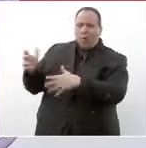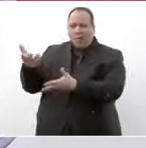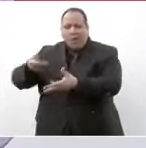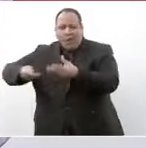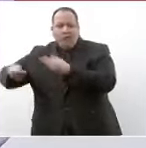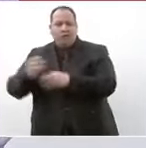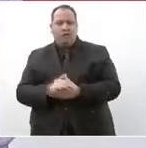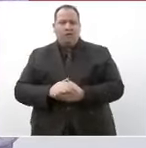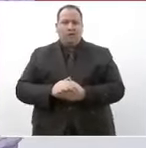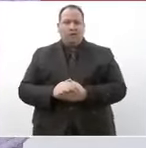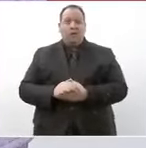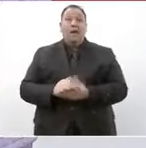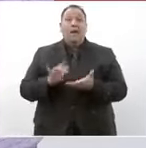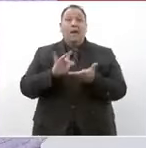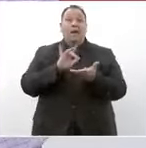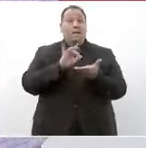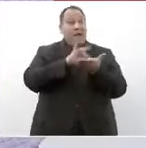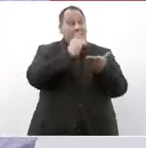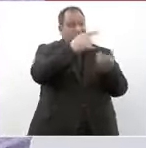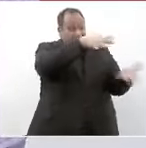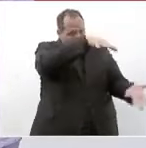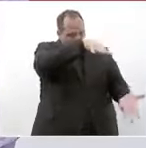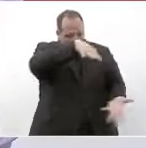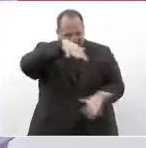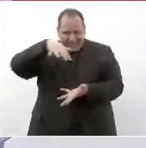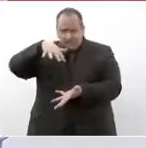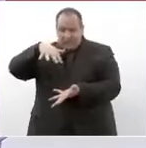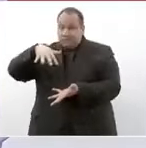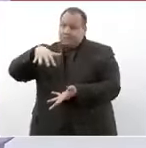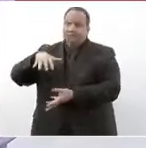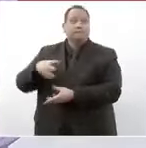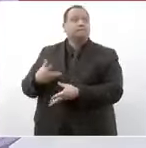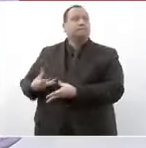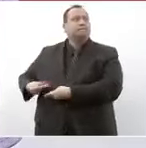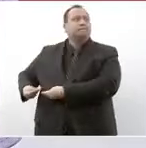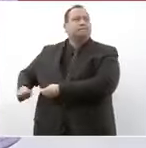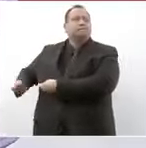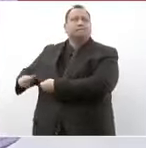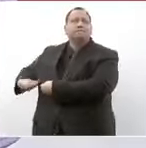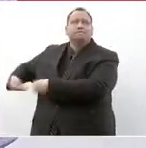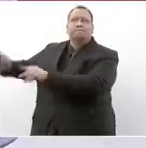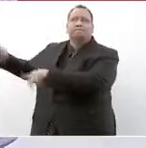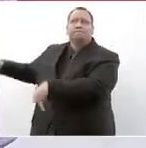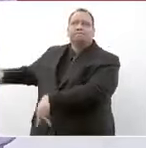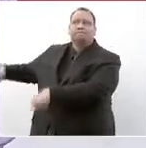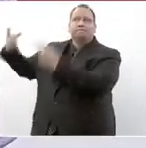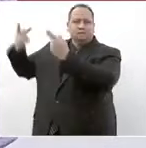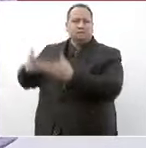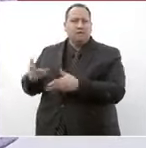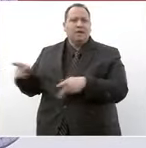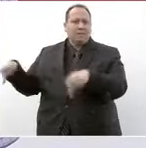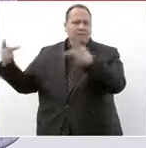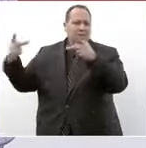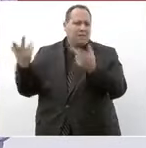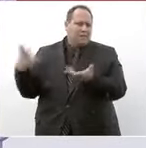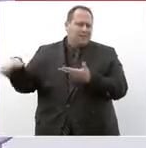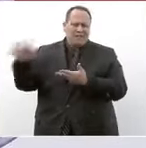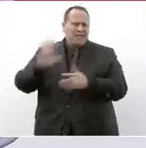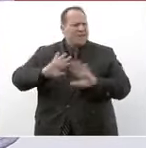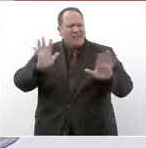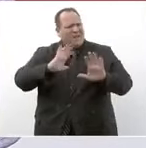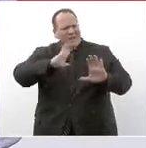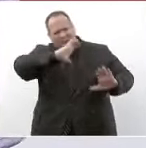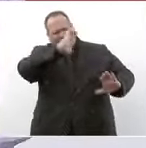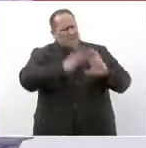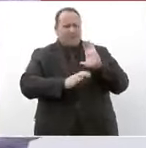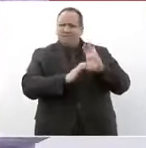entraba la medicina por una puerta y salía por la otra para venderse en el mercado negro ya todo